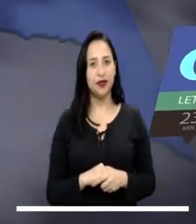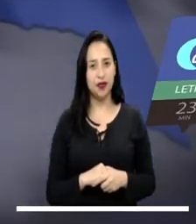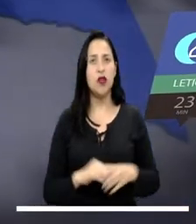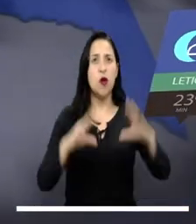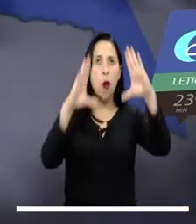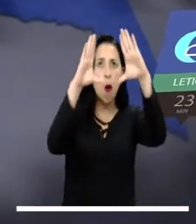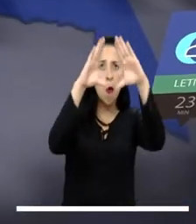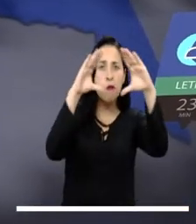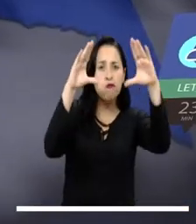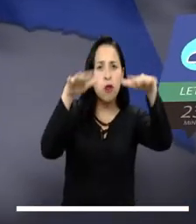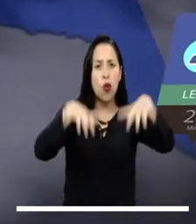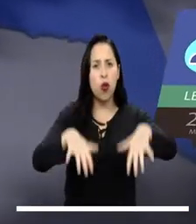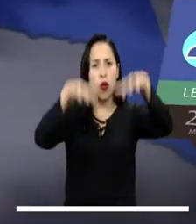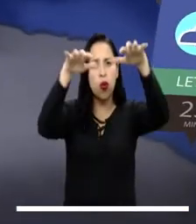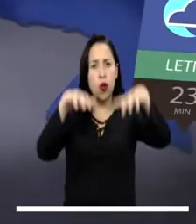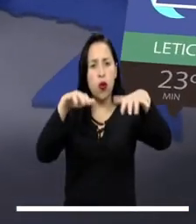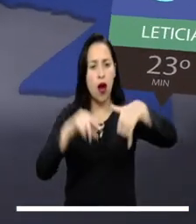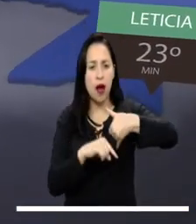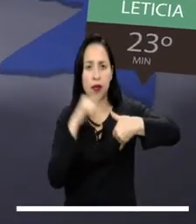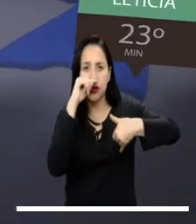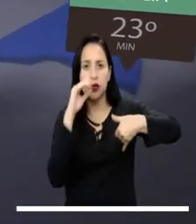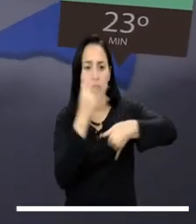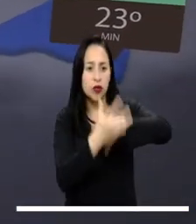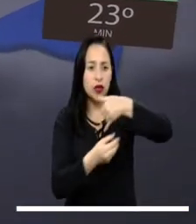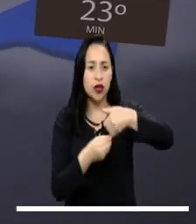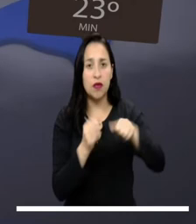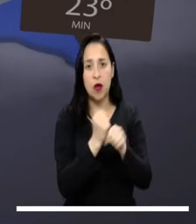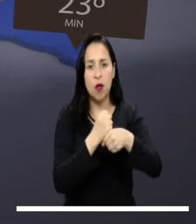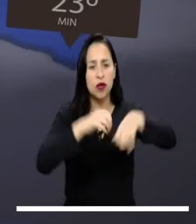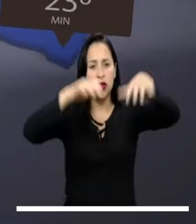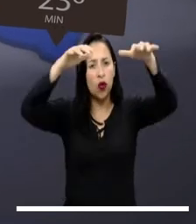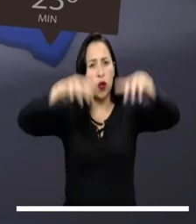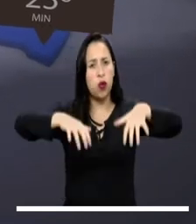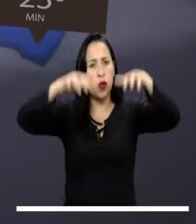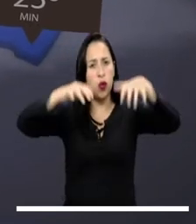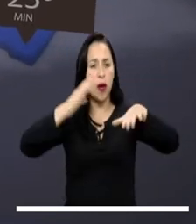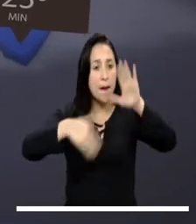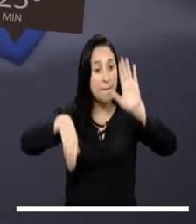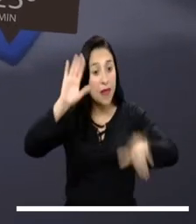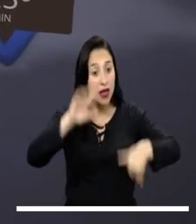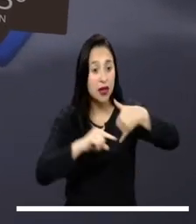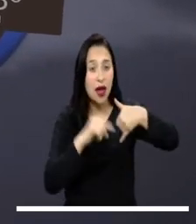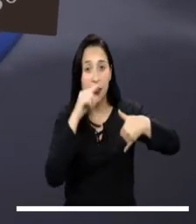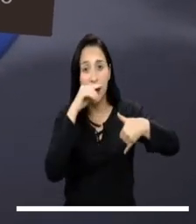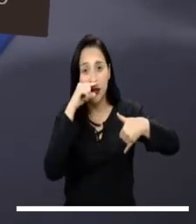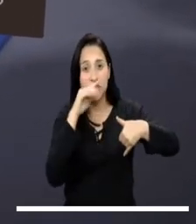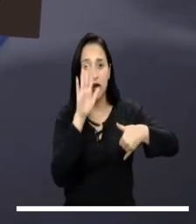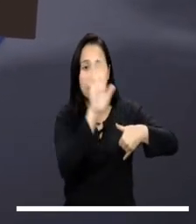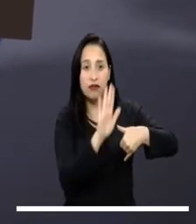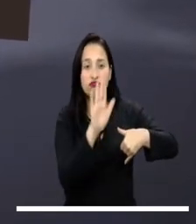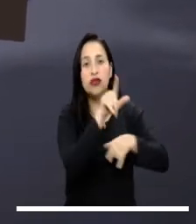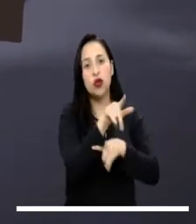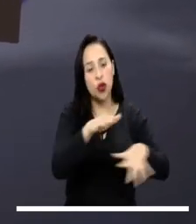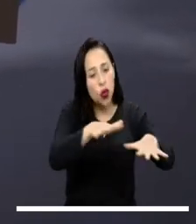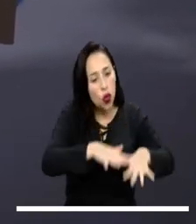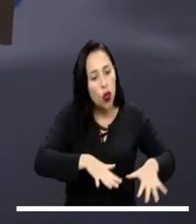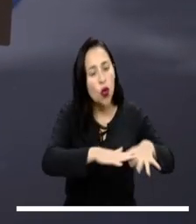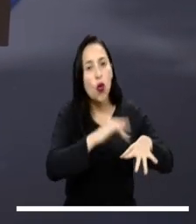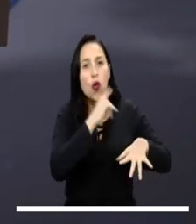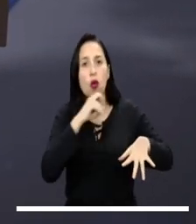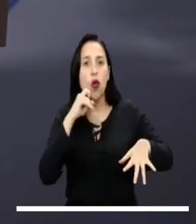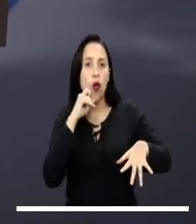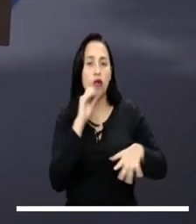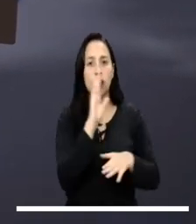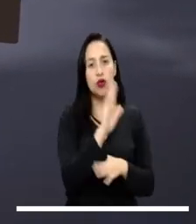Continúan las nubes cargadas de agua en Amazonas, Guainía y Baupés. En el resto de la Amazonía se espera un cielo cubierto y